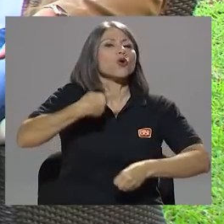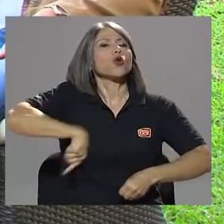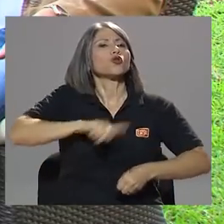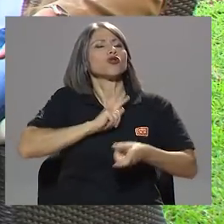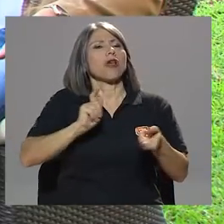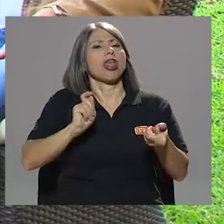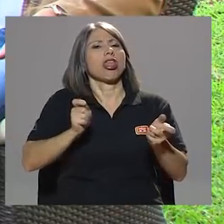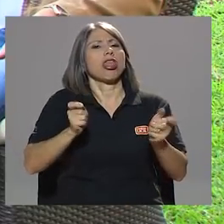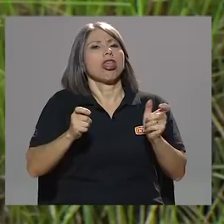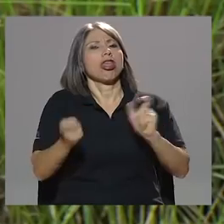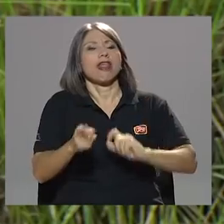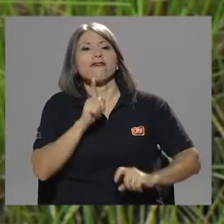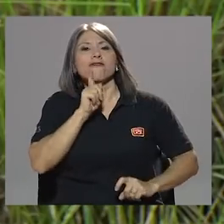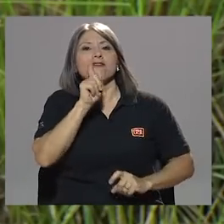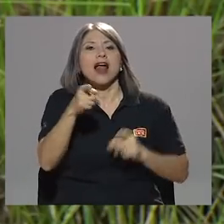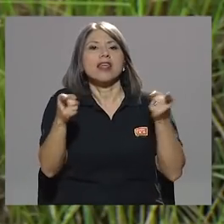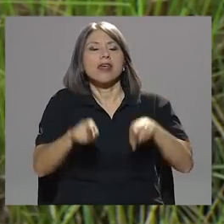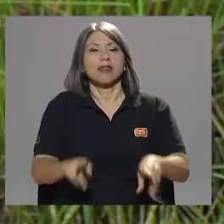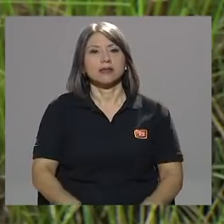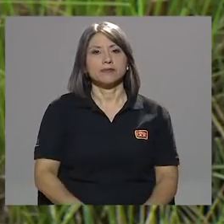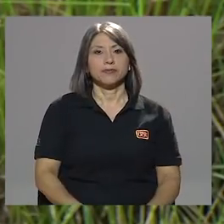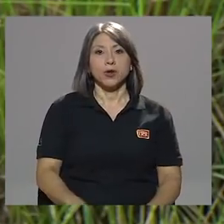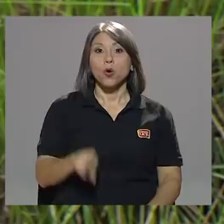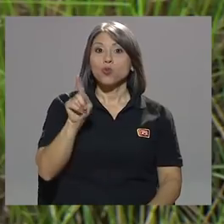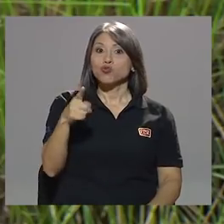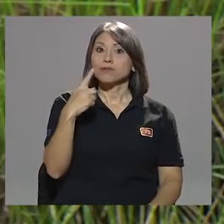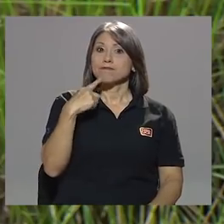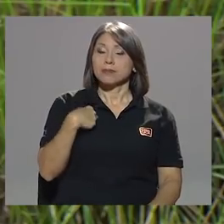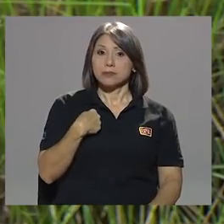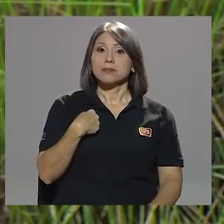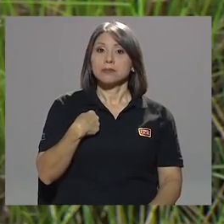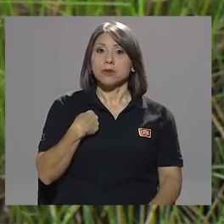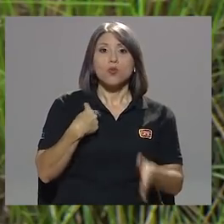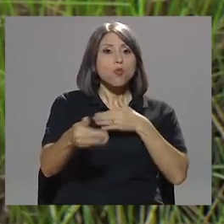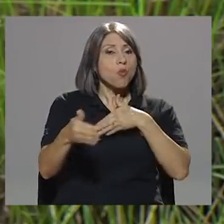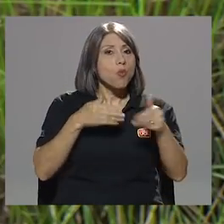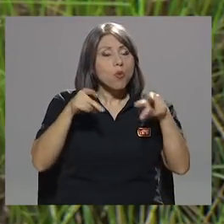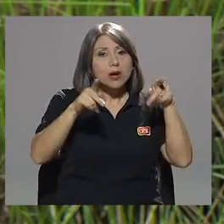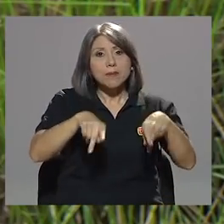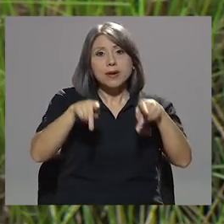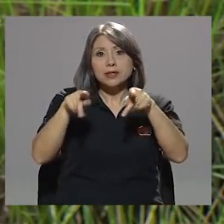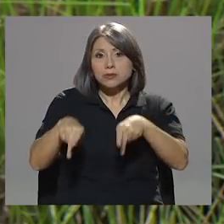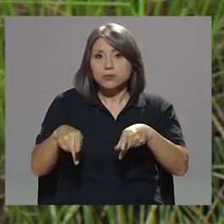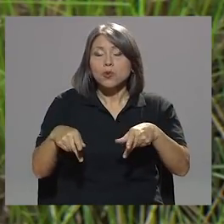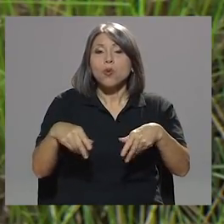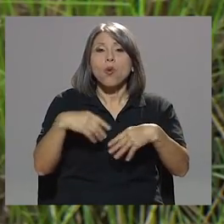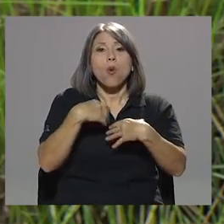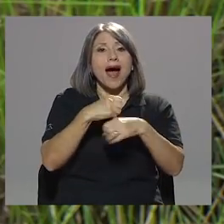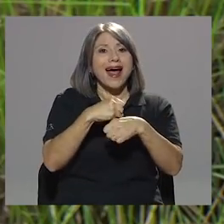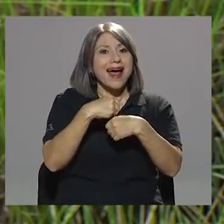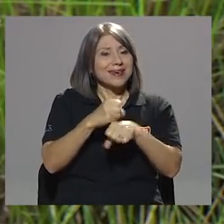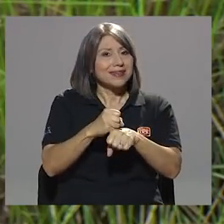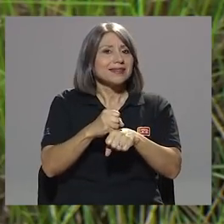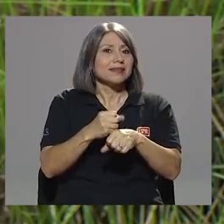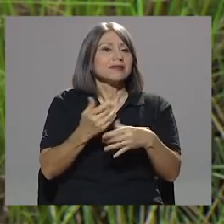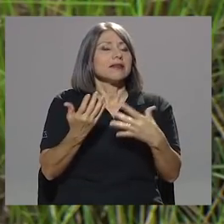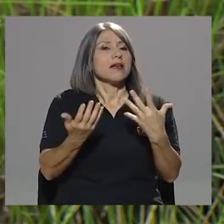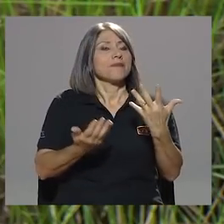las realidades. Don Juan Carlos, usted lo que me está diciendo es que cualquier persona que realice